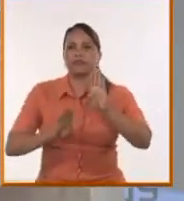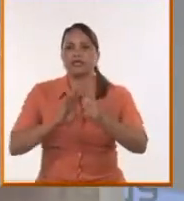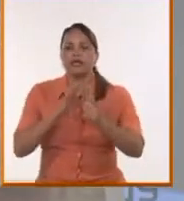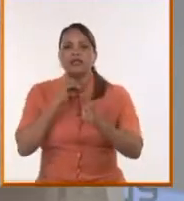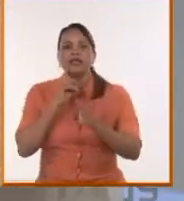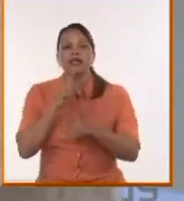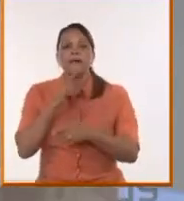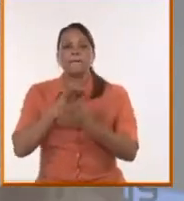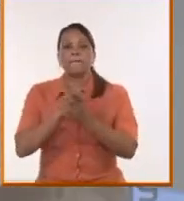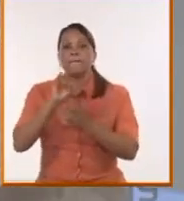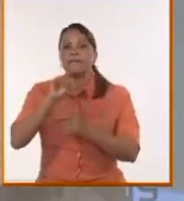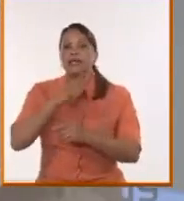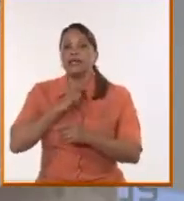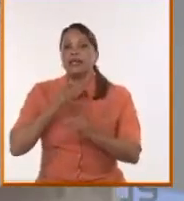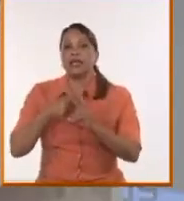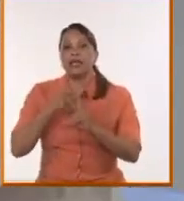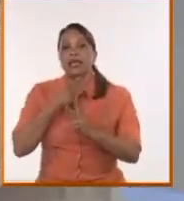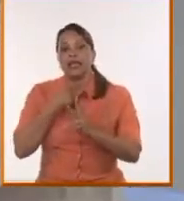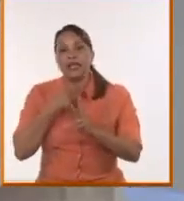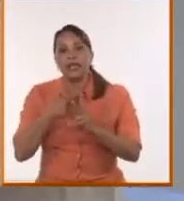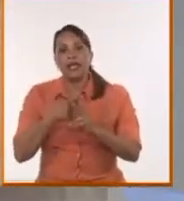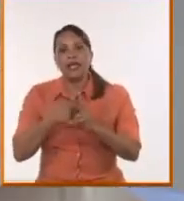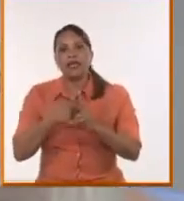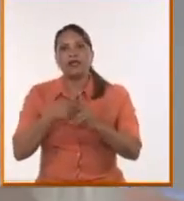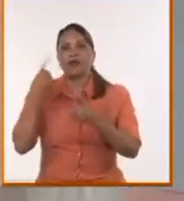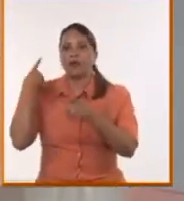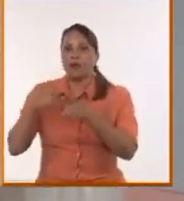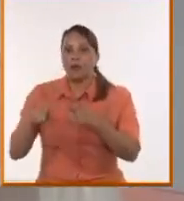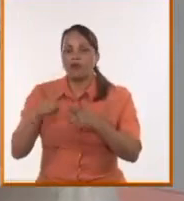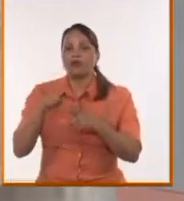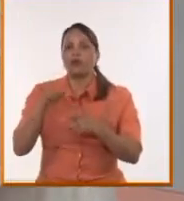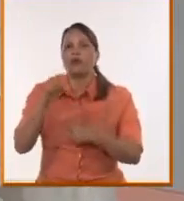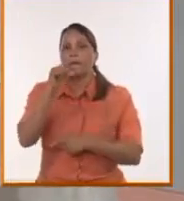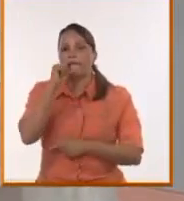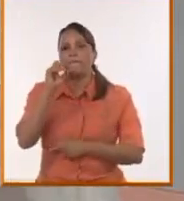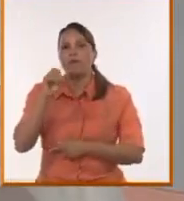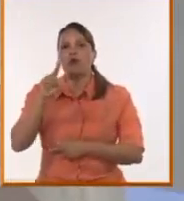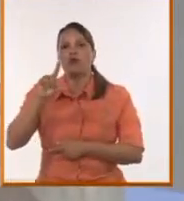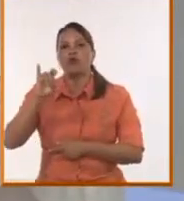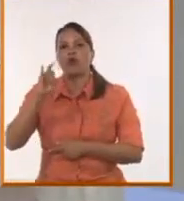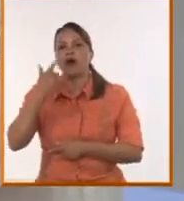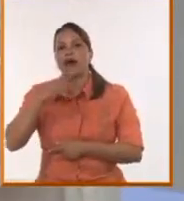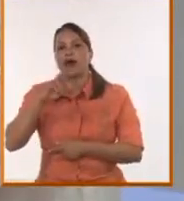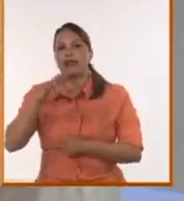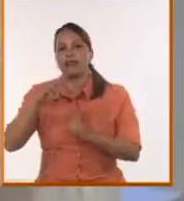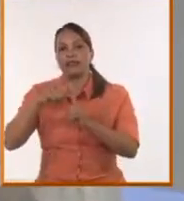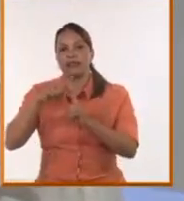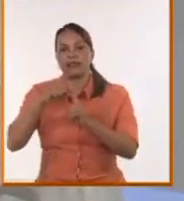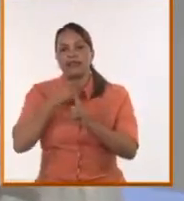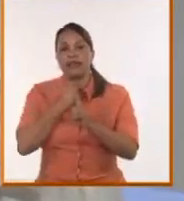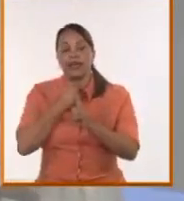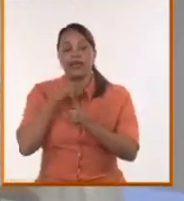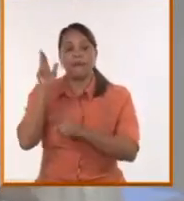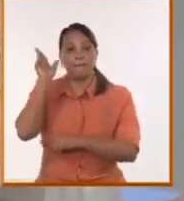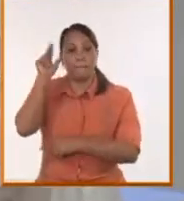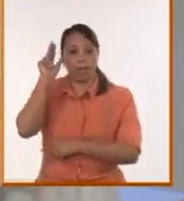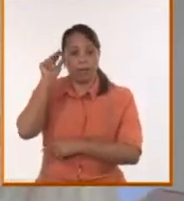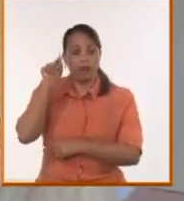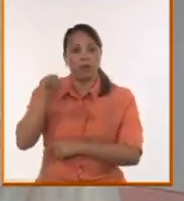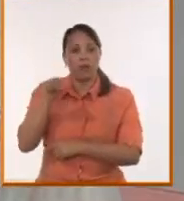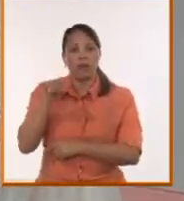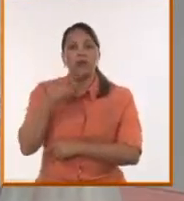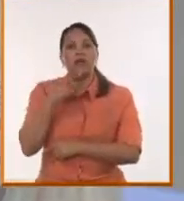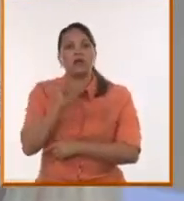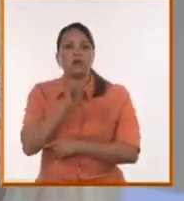Mi ley está Boluarte, que además es una dictadura brutal la que se está ejerciendo en Perú, que casi ya nadie lo está hablando.